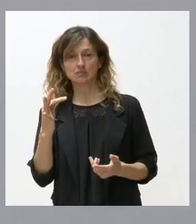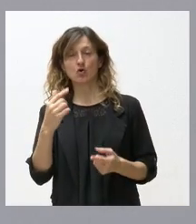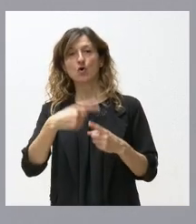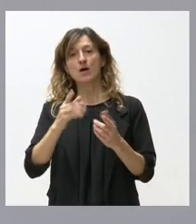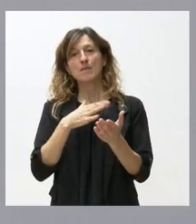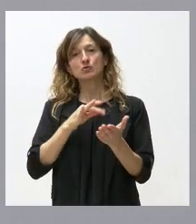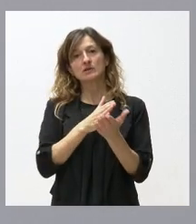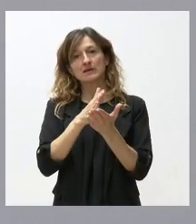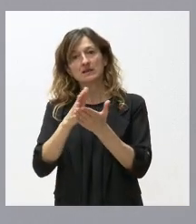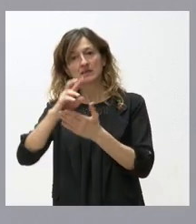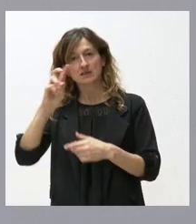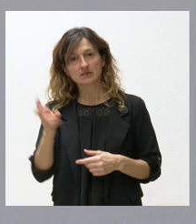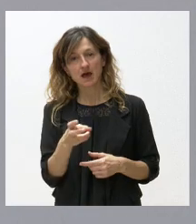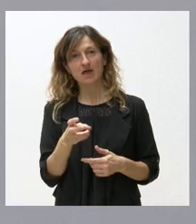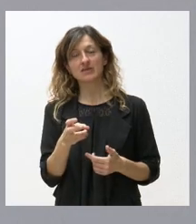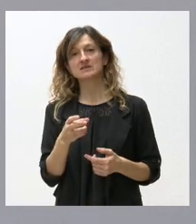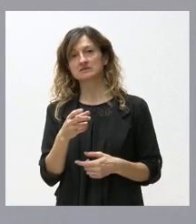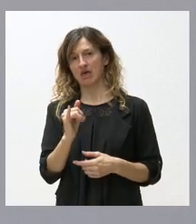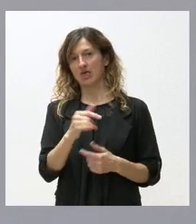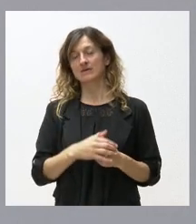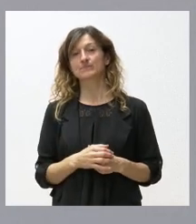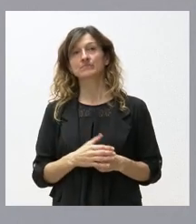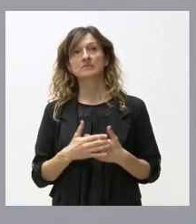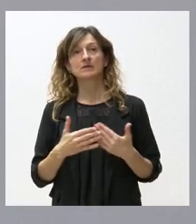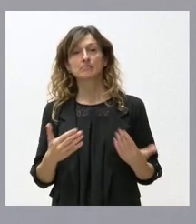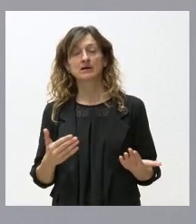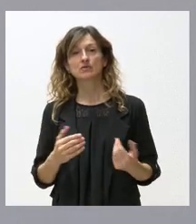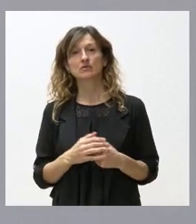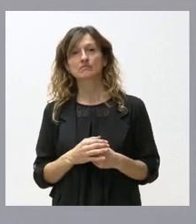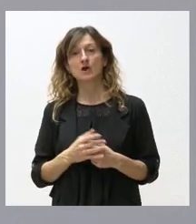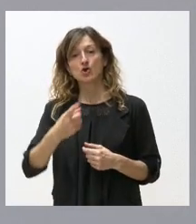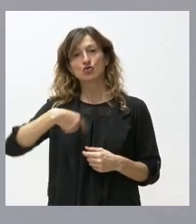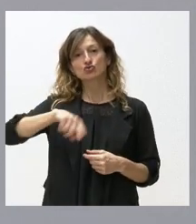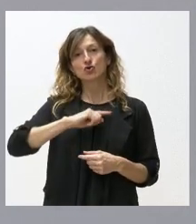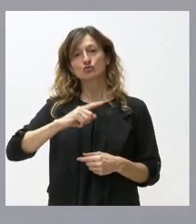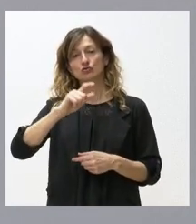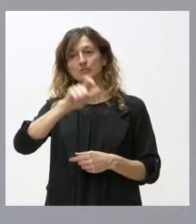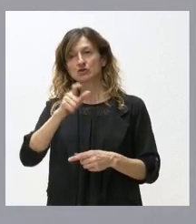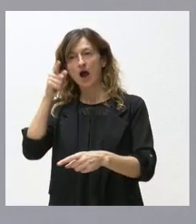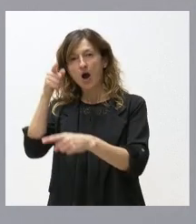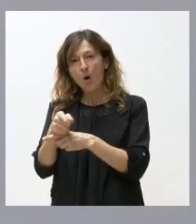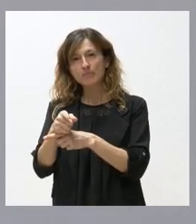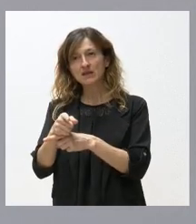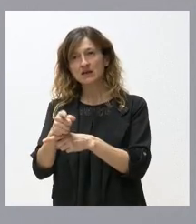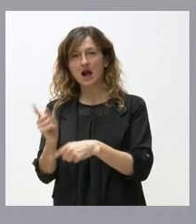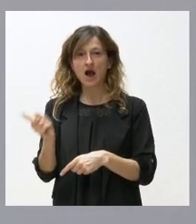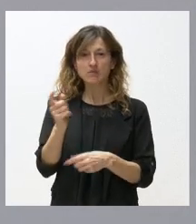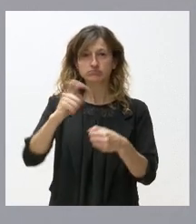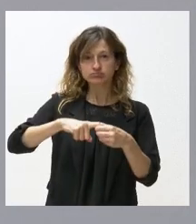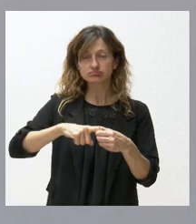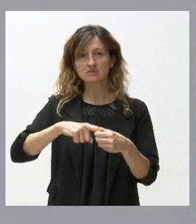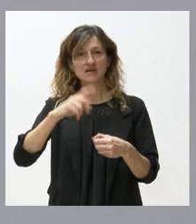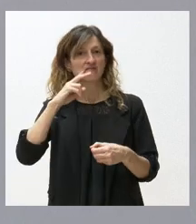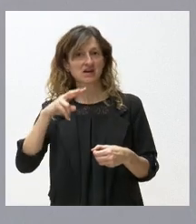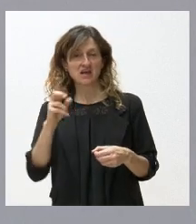esta supone pero tampoco nosotros podemos obligar a nadie a hacer lo contrario si su